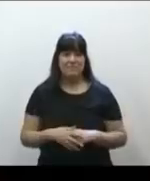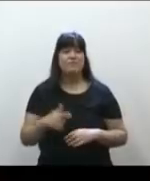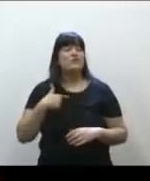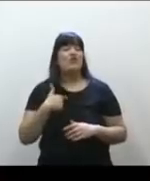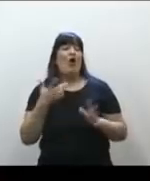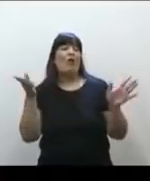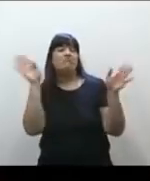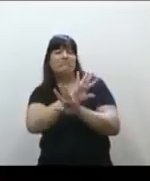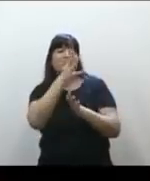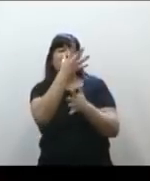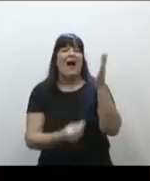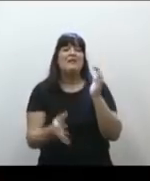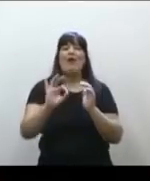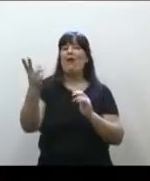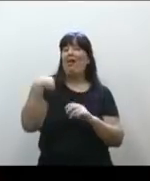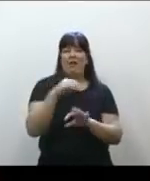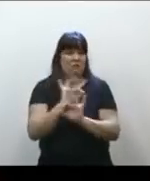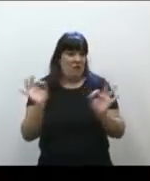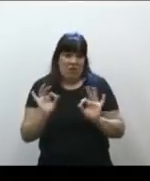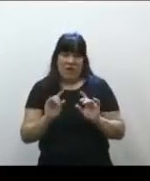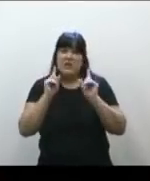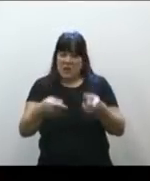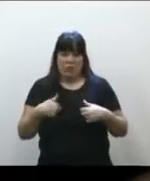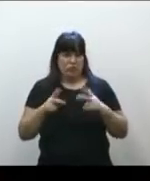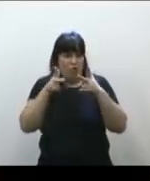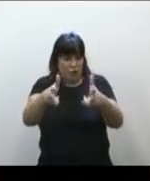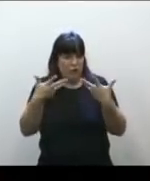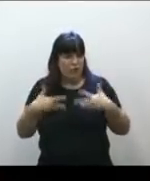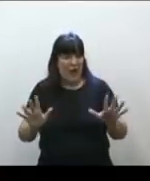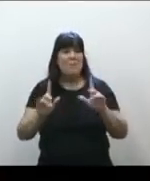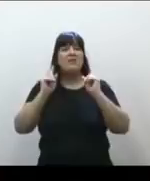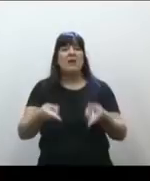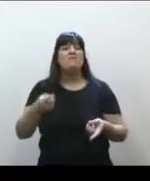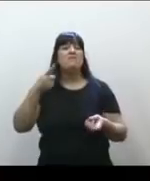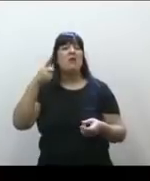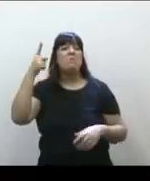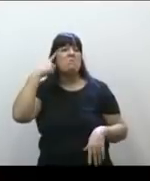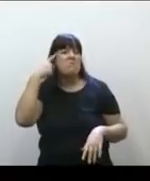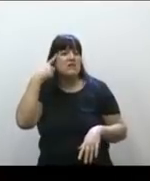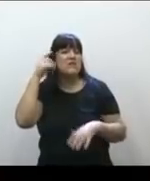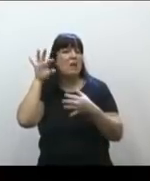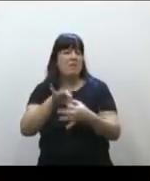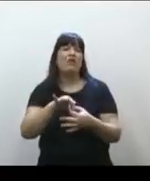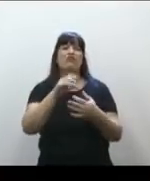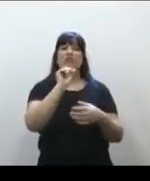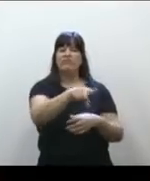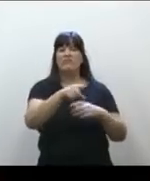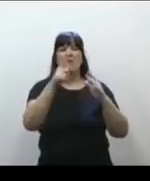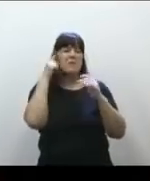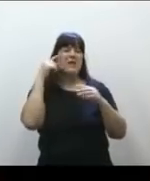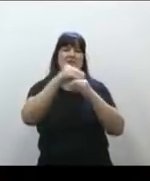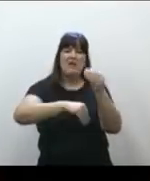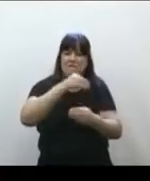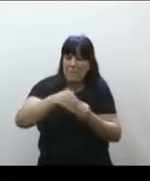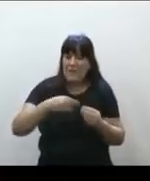equivocarte o no acertar, también expresa los pensamientos de una familia, de una sociedad,